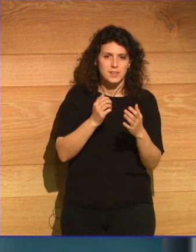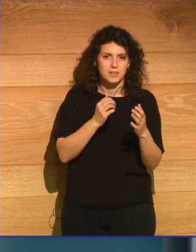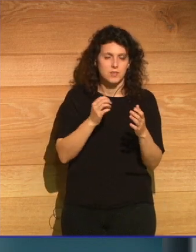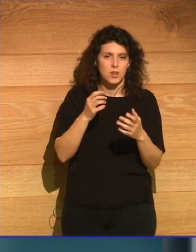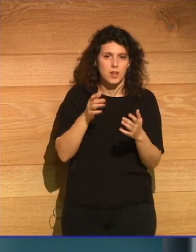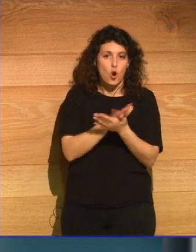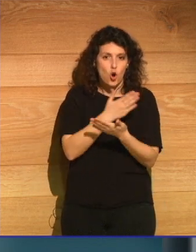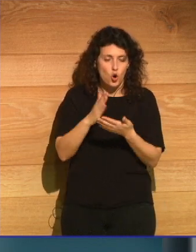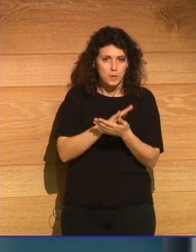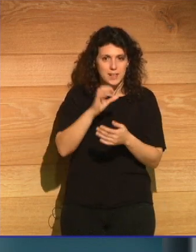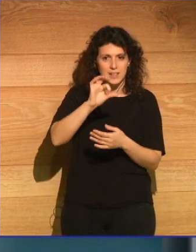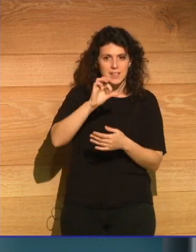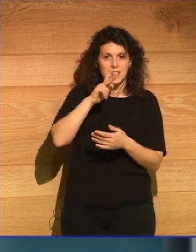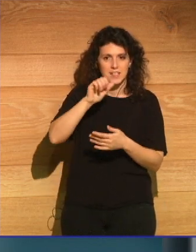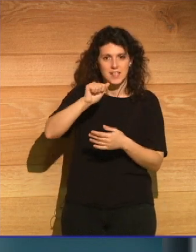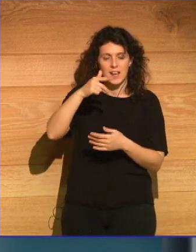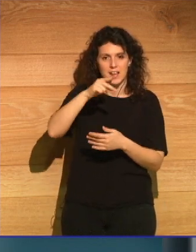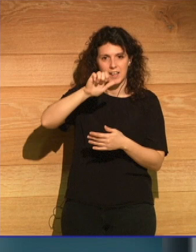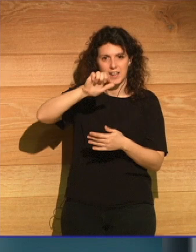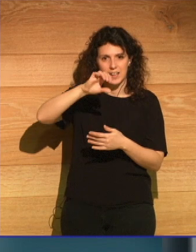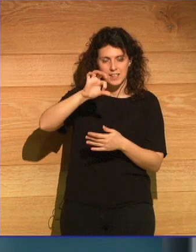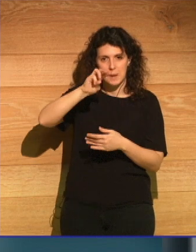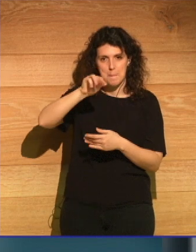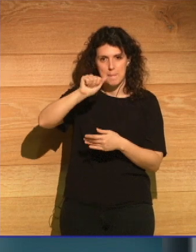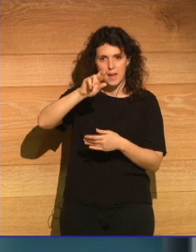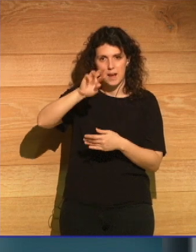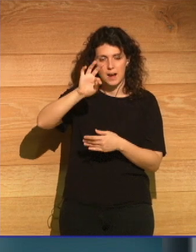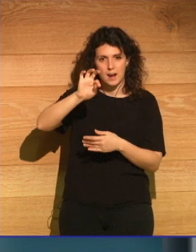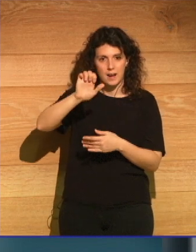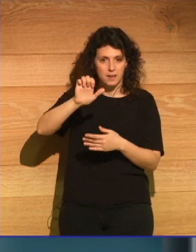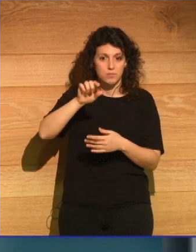en uno de estos experimentos que han llevado a cabo.